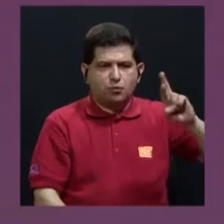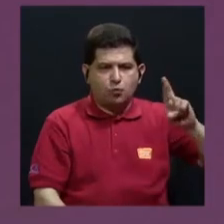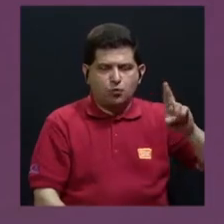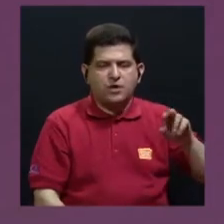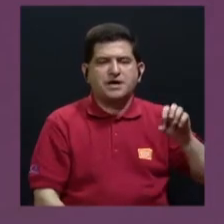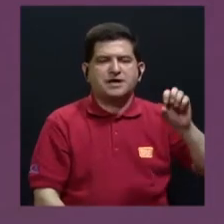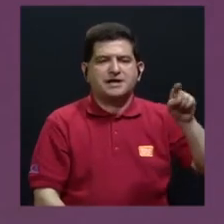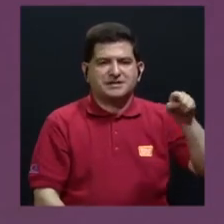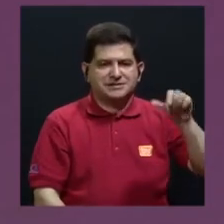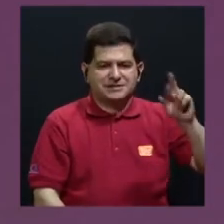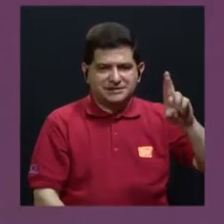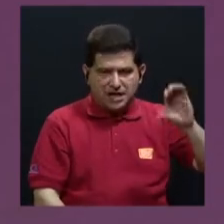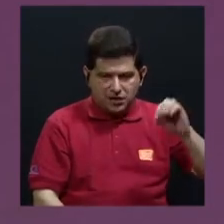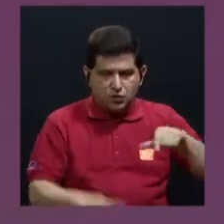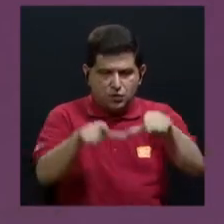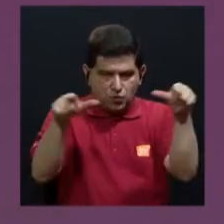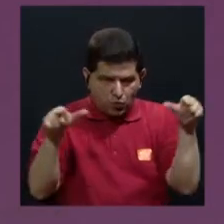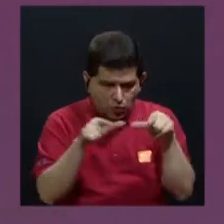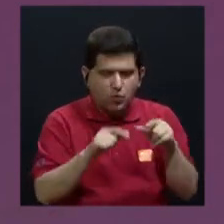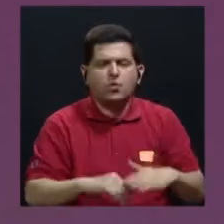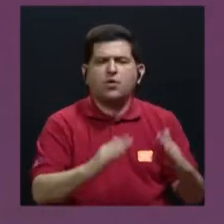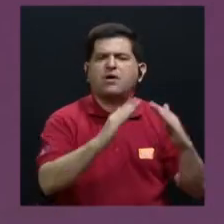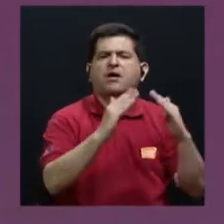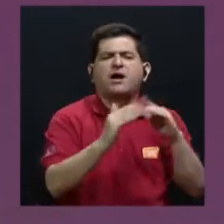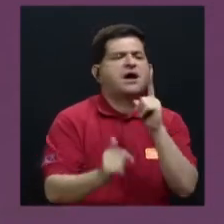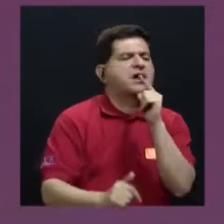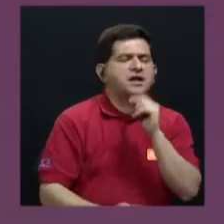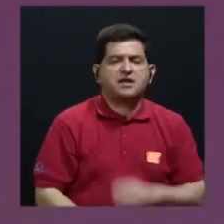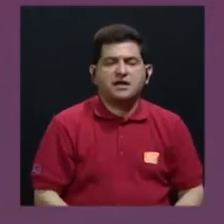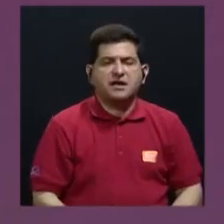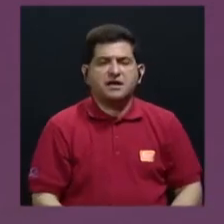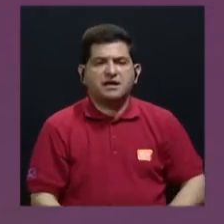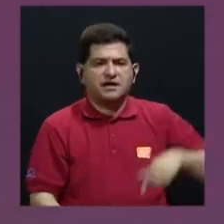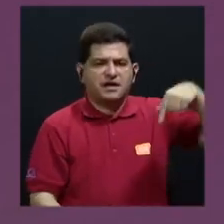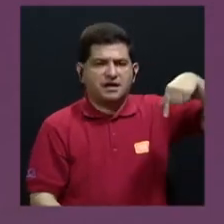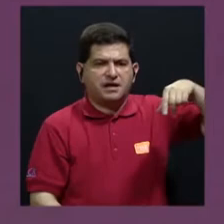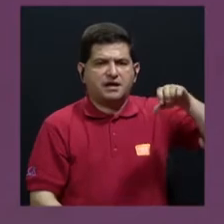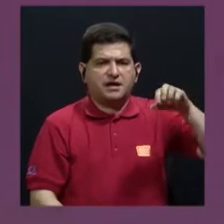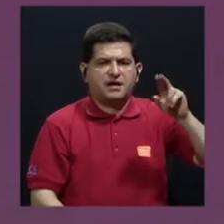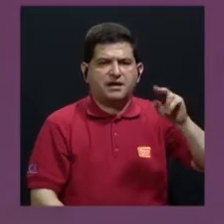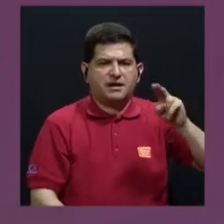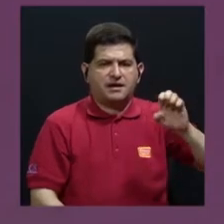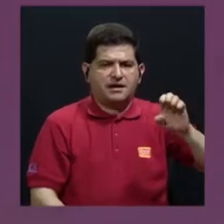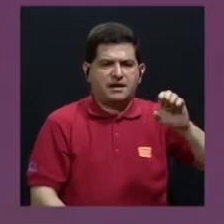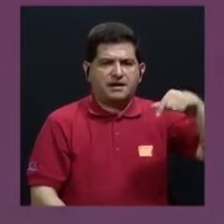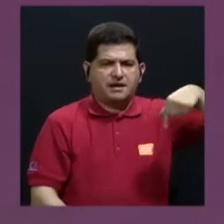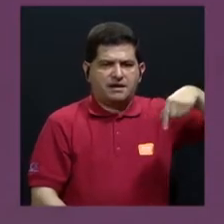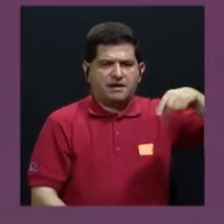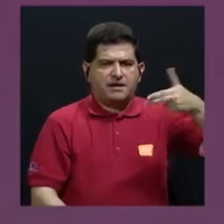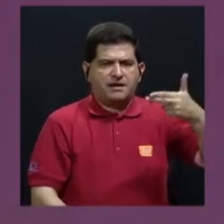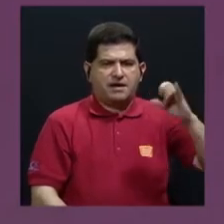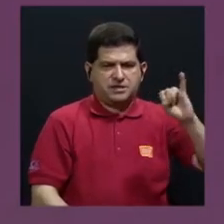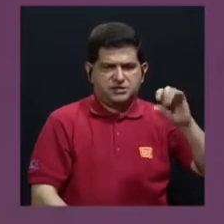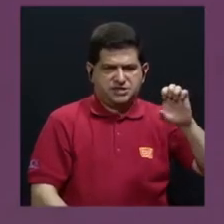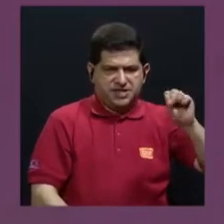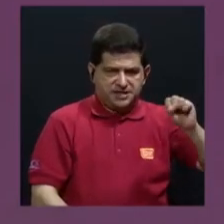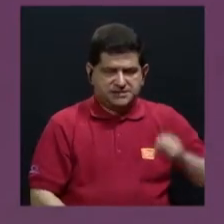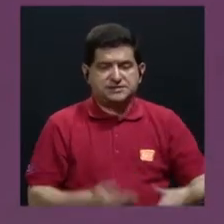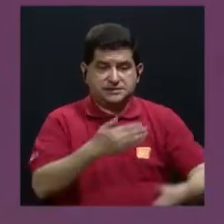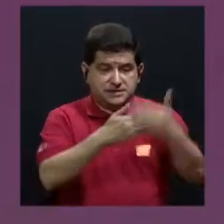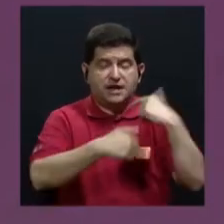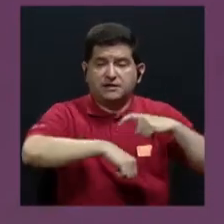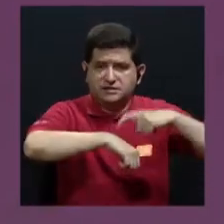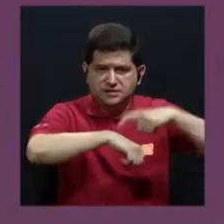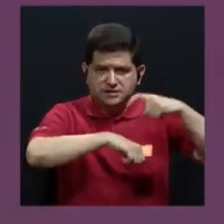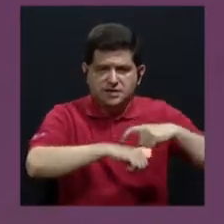que estas tierras fueron habitadas por los quechís antes de la colonización.